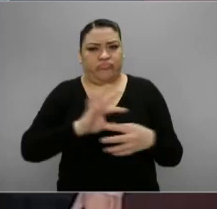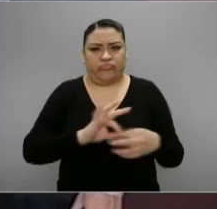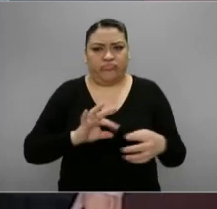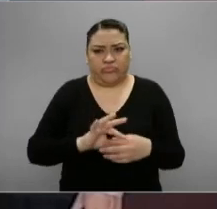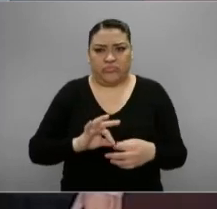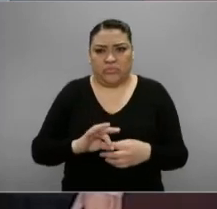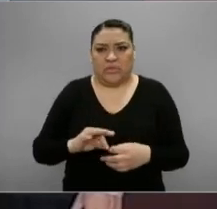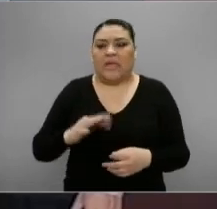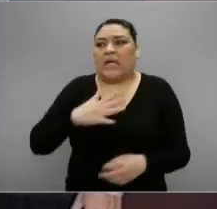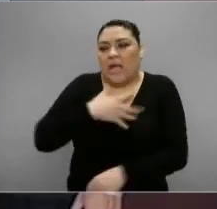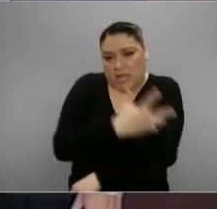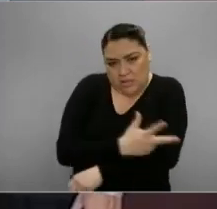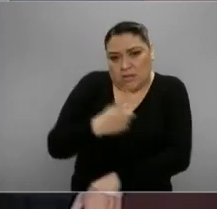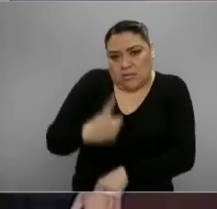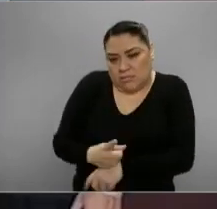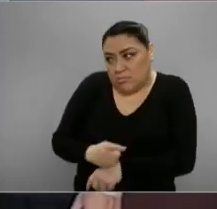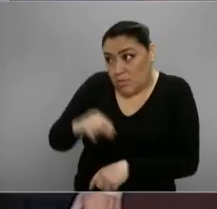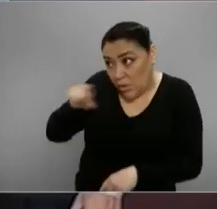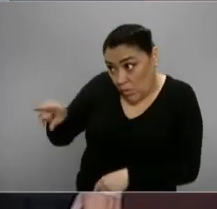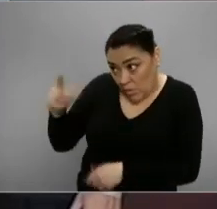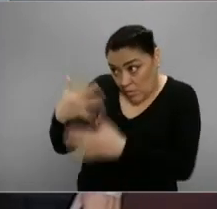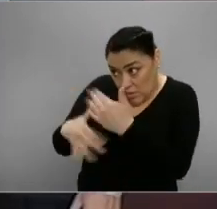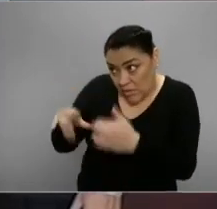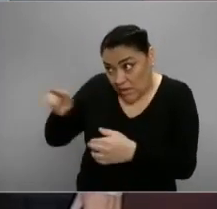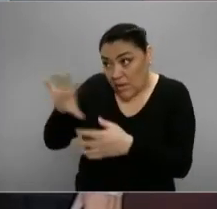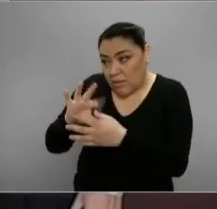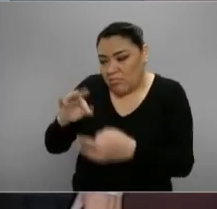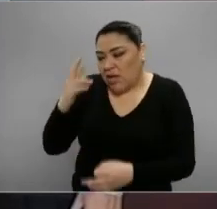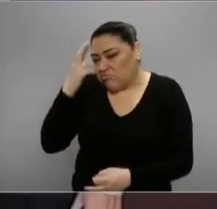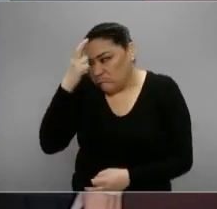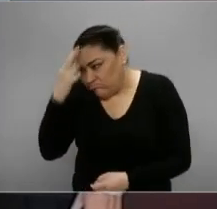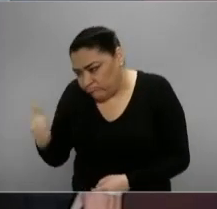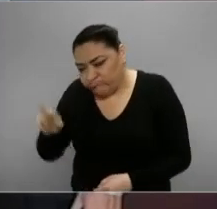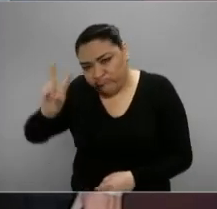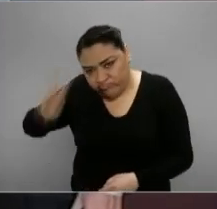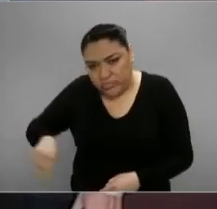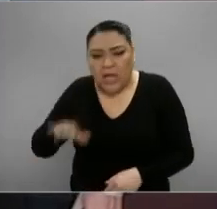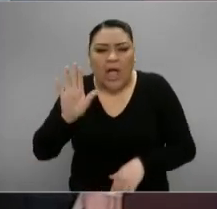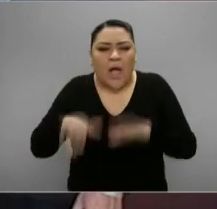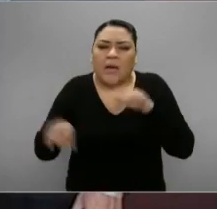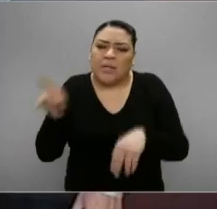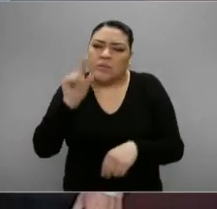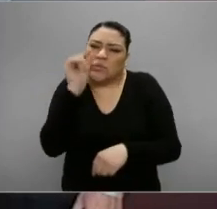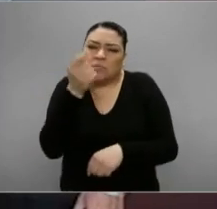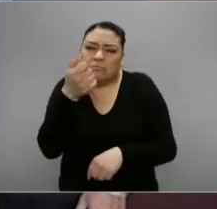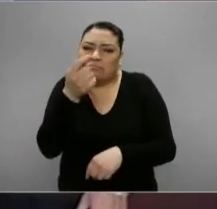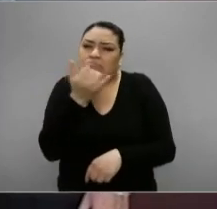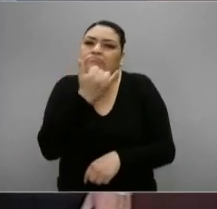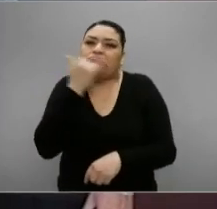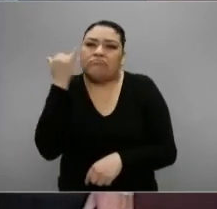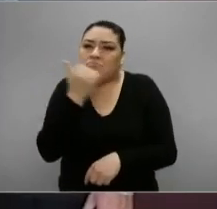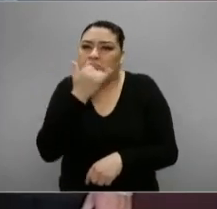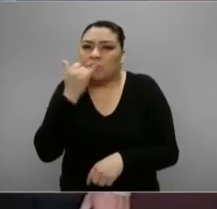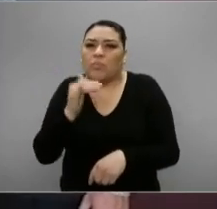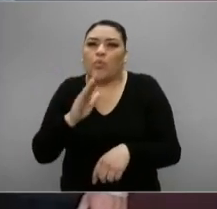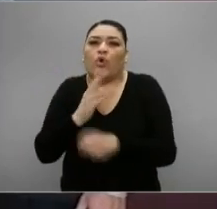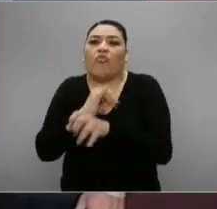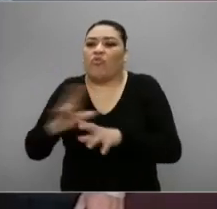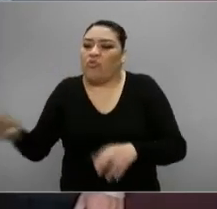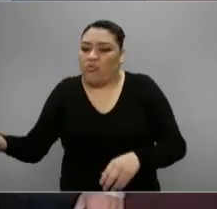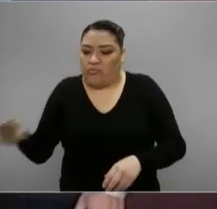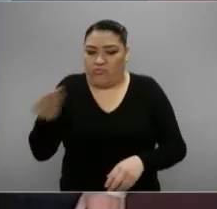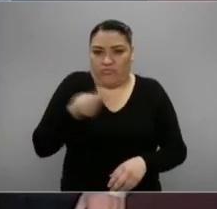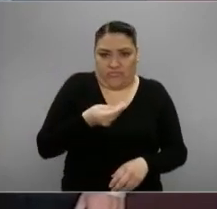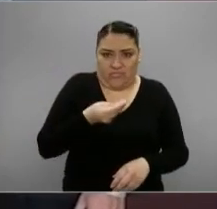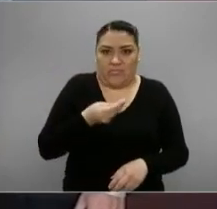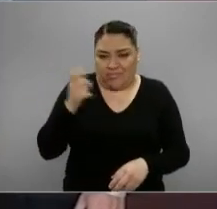y tenemos que reconocer que esos señalamientos, muchos de ellos son ciertos. Hay algunos que no son precisos, tal vez porque la información que le dieron